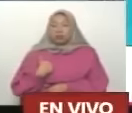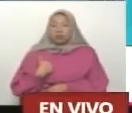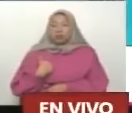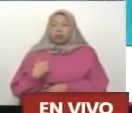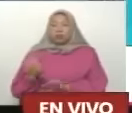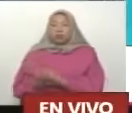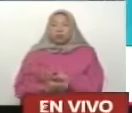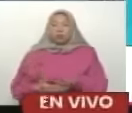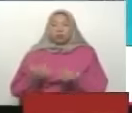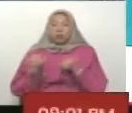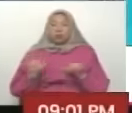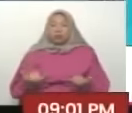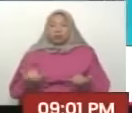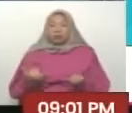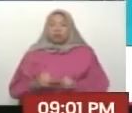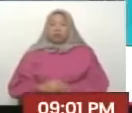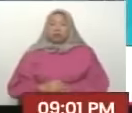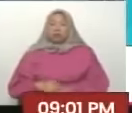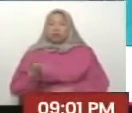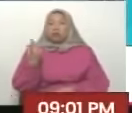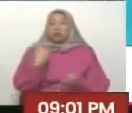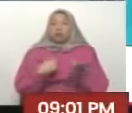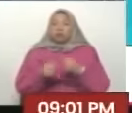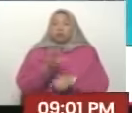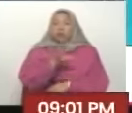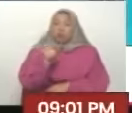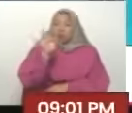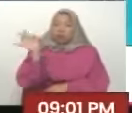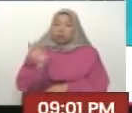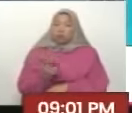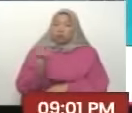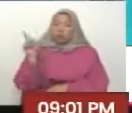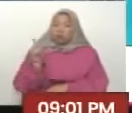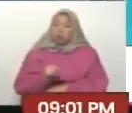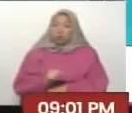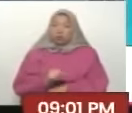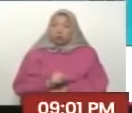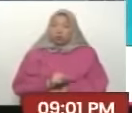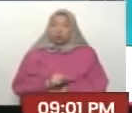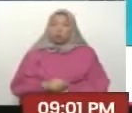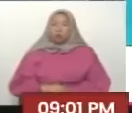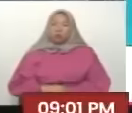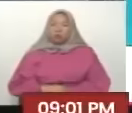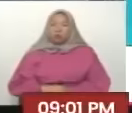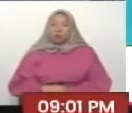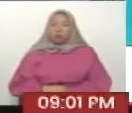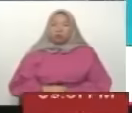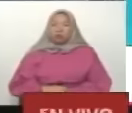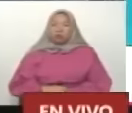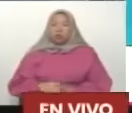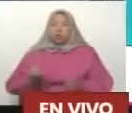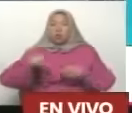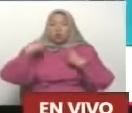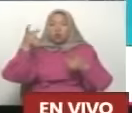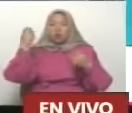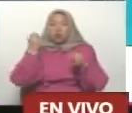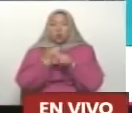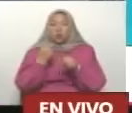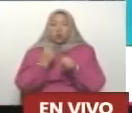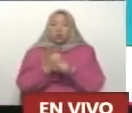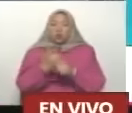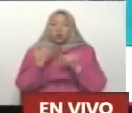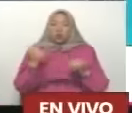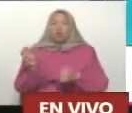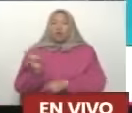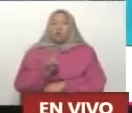remate. Vendían 50% más barato, yo, Pedro. Entonces, la propaganda de ellos era, ¿qué sería